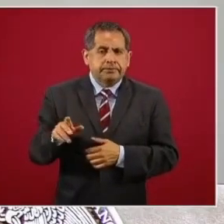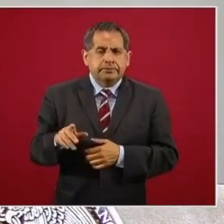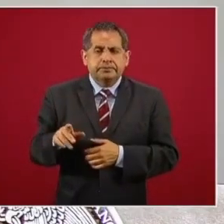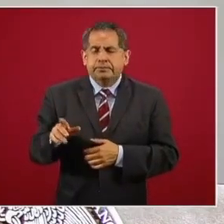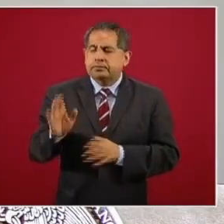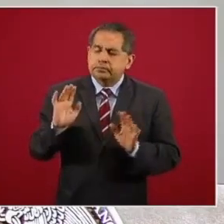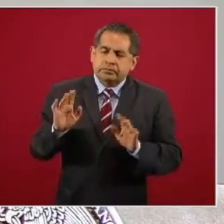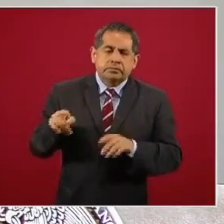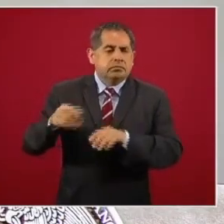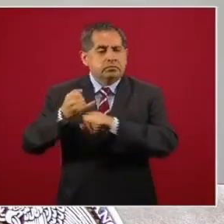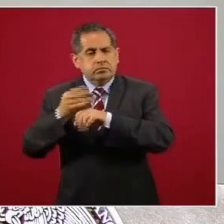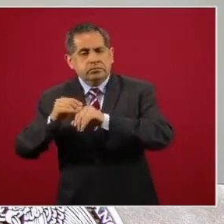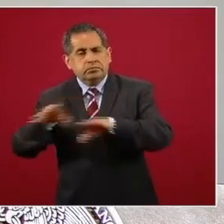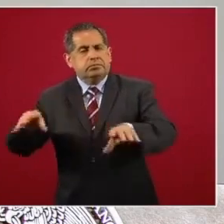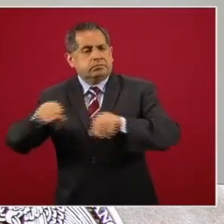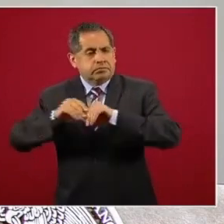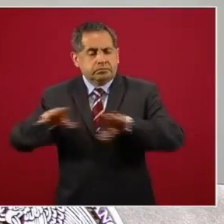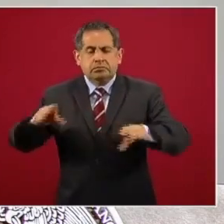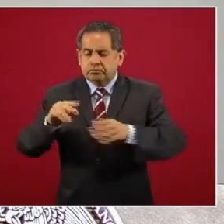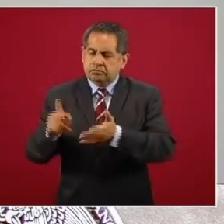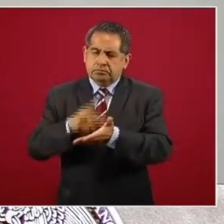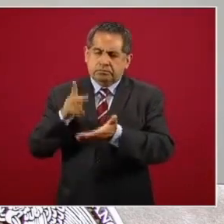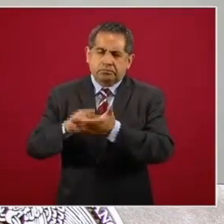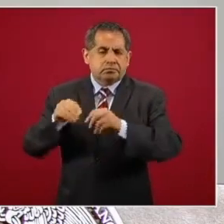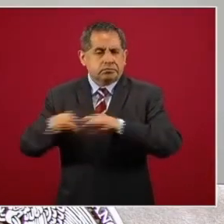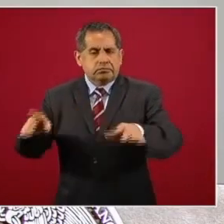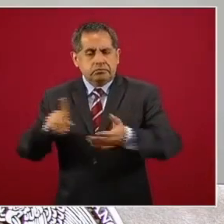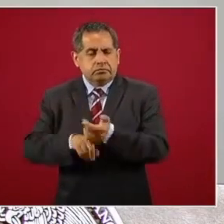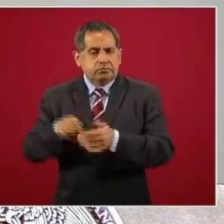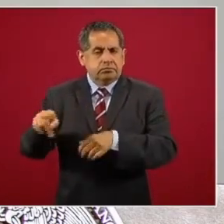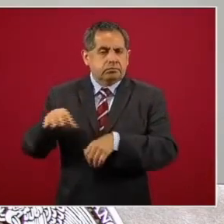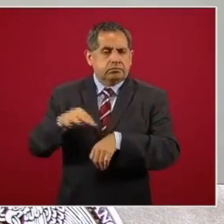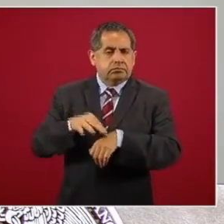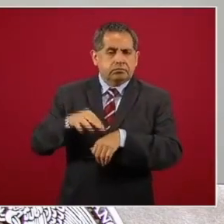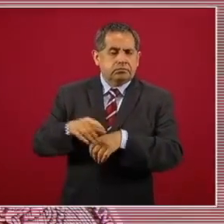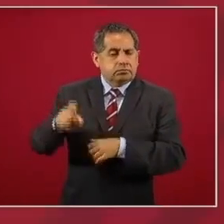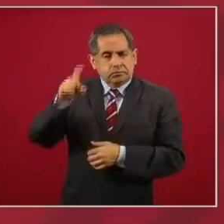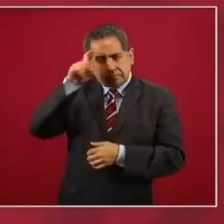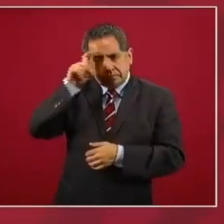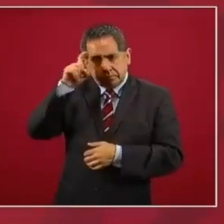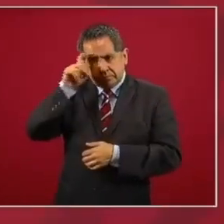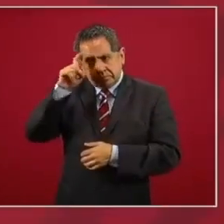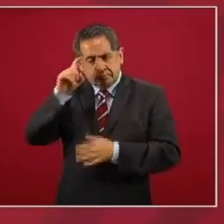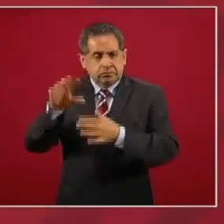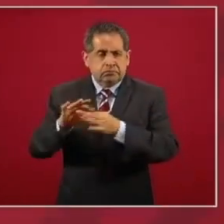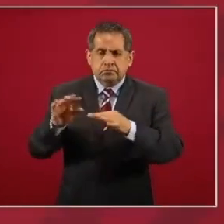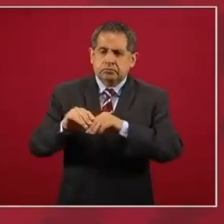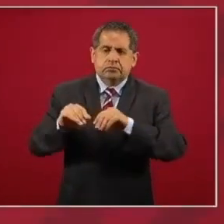que informa constantemente el doctor Hugo López-Gatell,